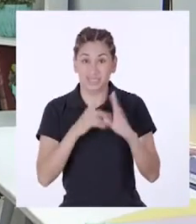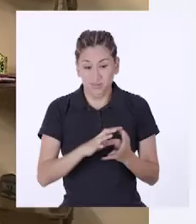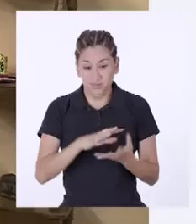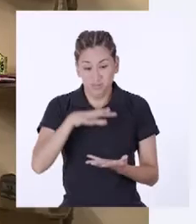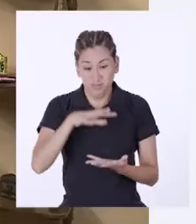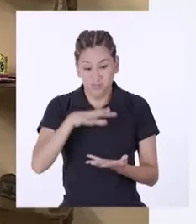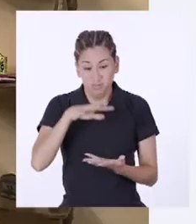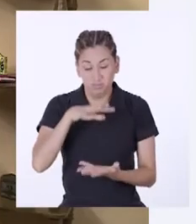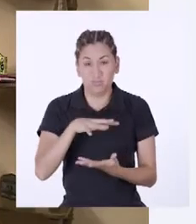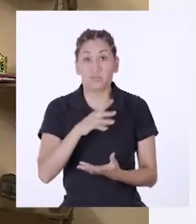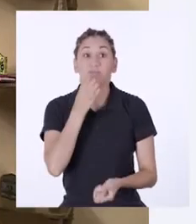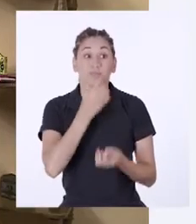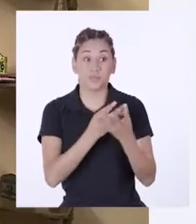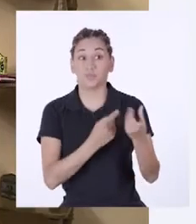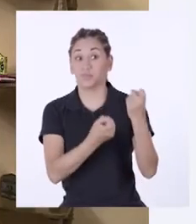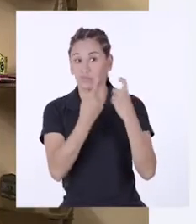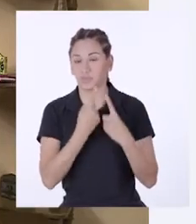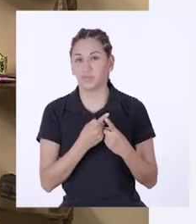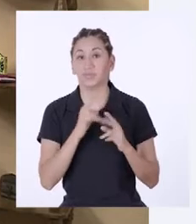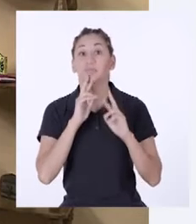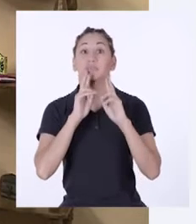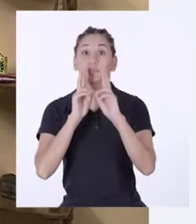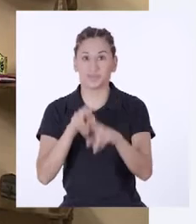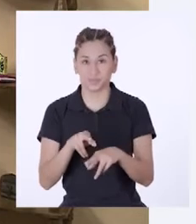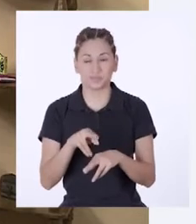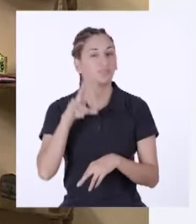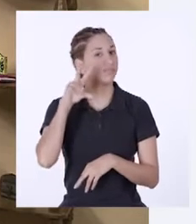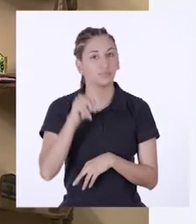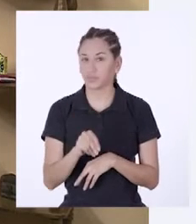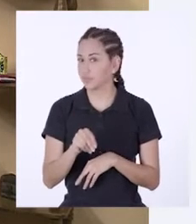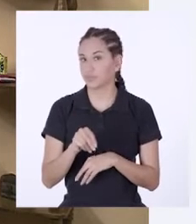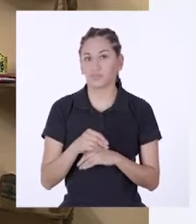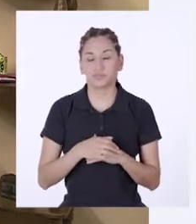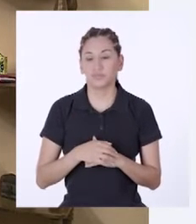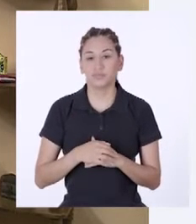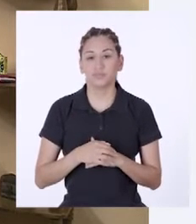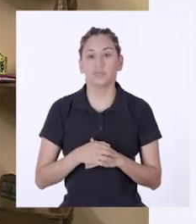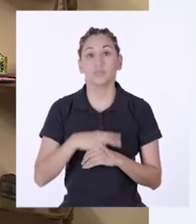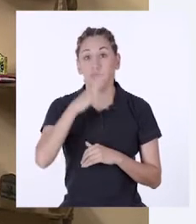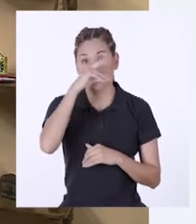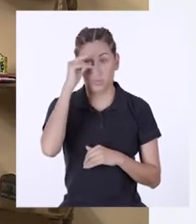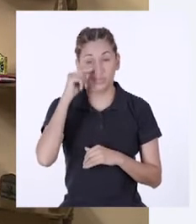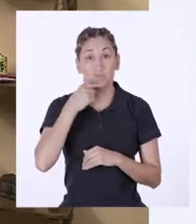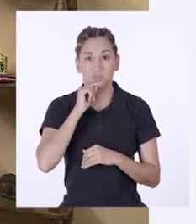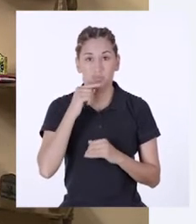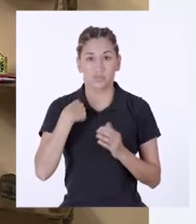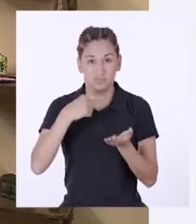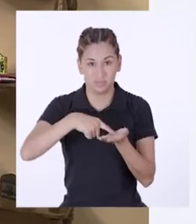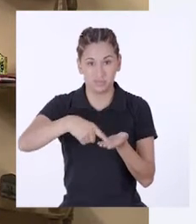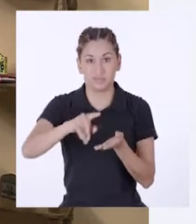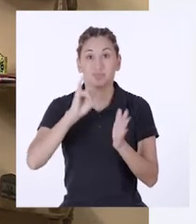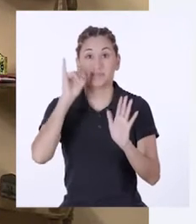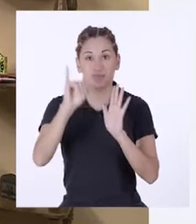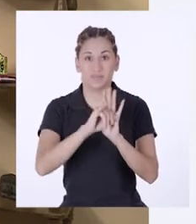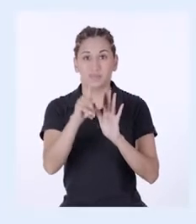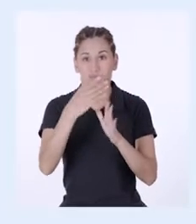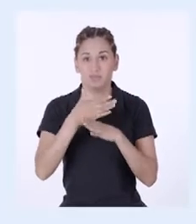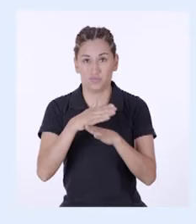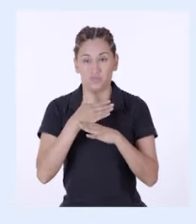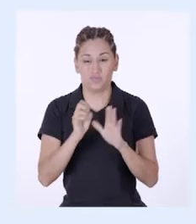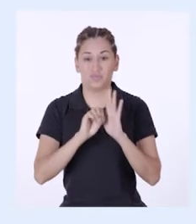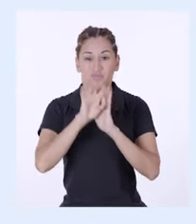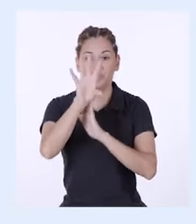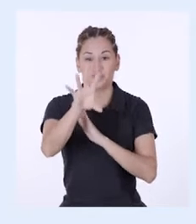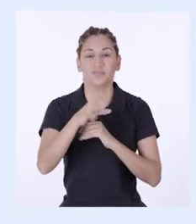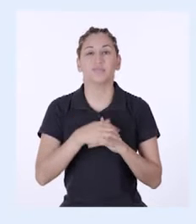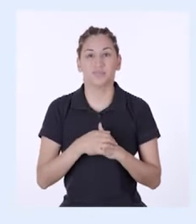compostera? Buena pregunta. La respuesta es no. Juliana, te estoy enviando una imagen para compartir.